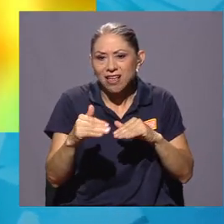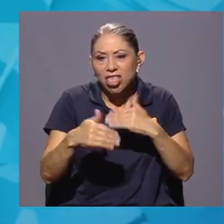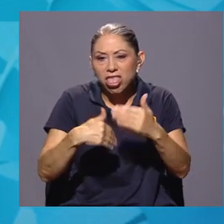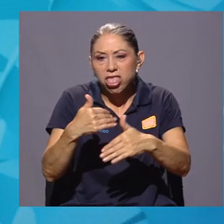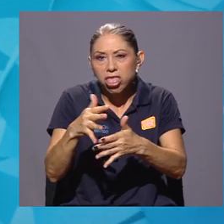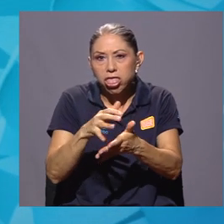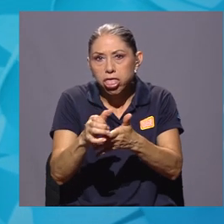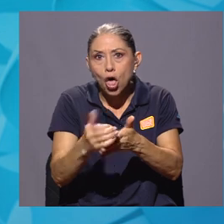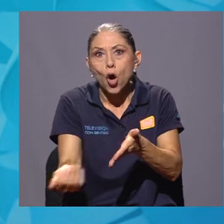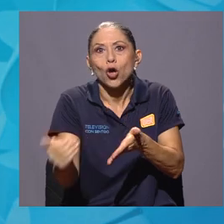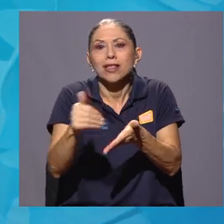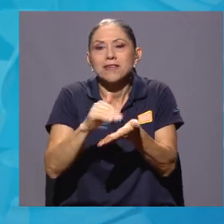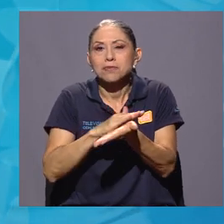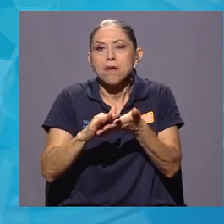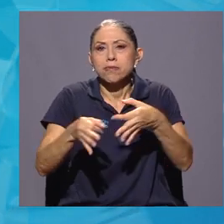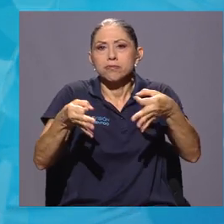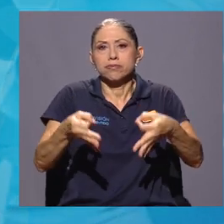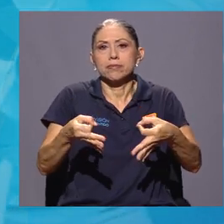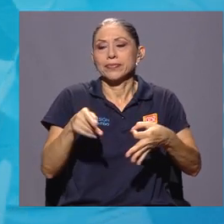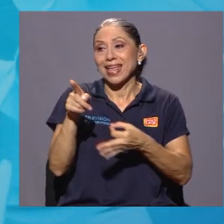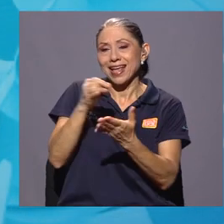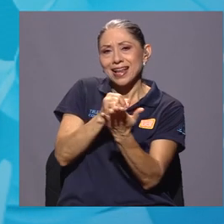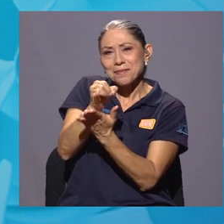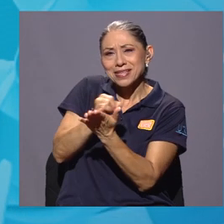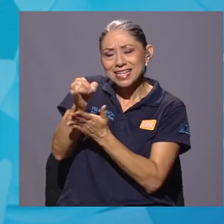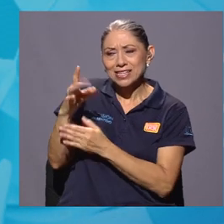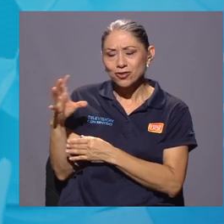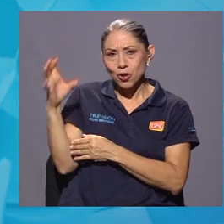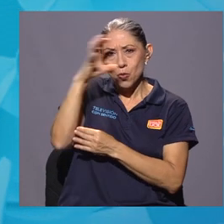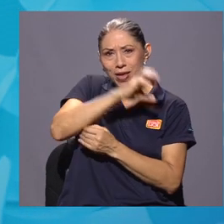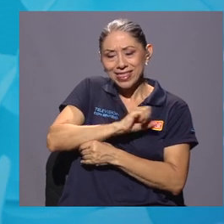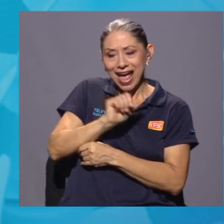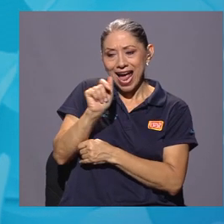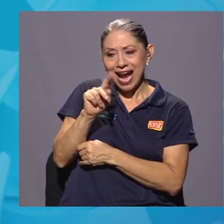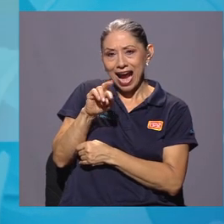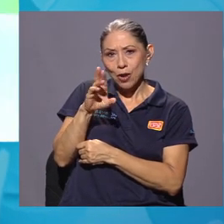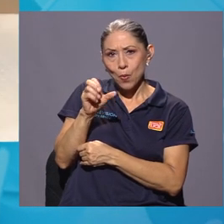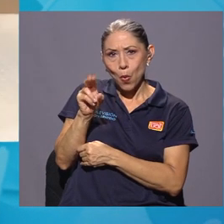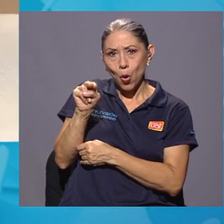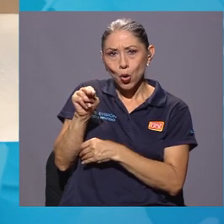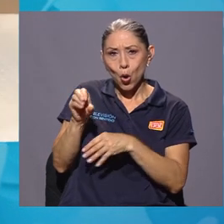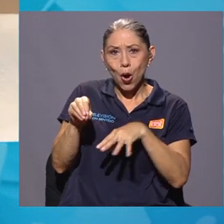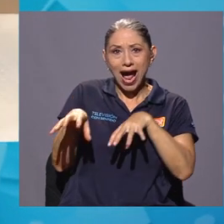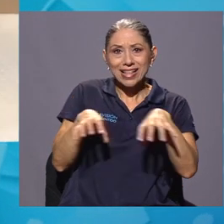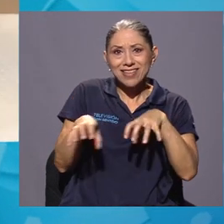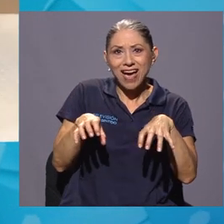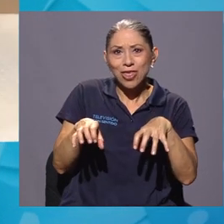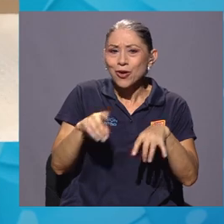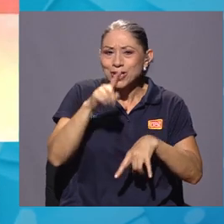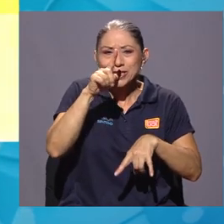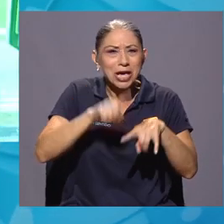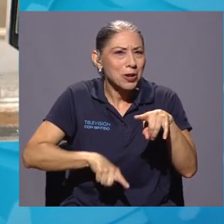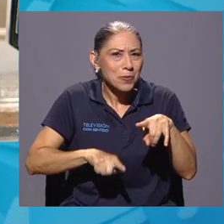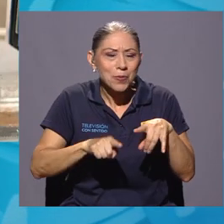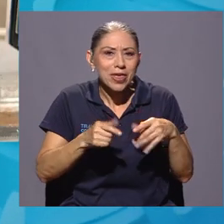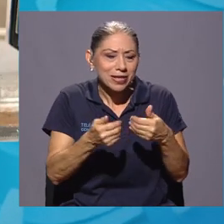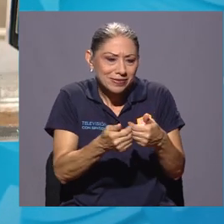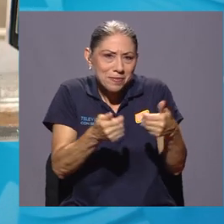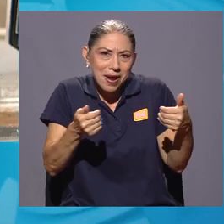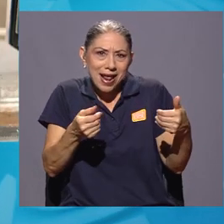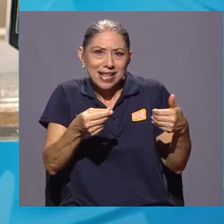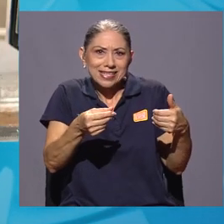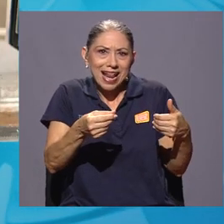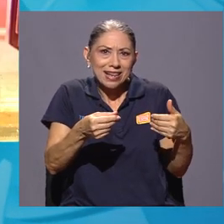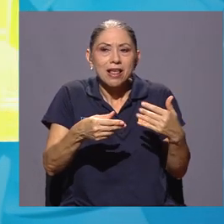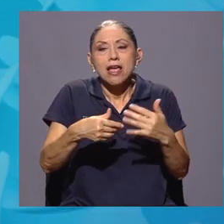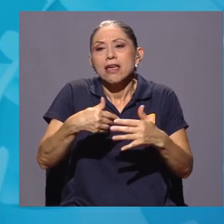En su investigación, Serrano halló que el carbono activado perdía en pocas horas de uso su capacidad de desalinizar y su empleabilidad se vio